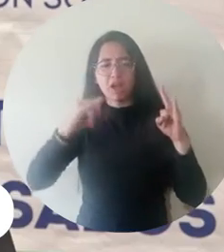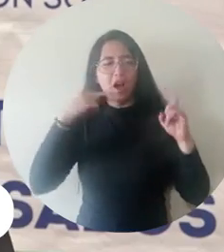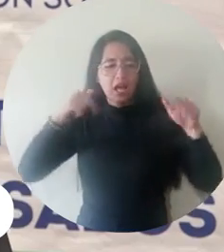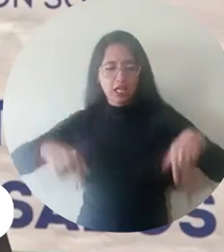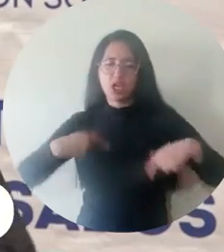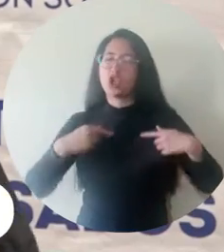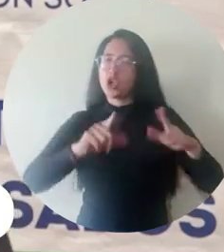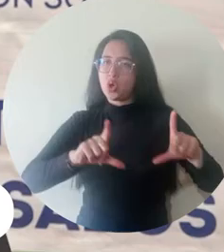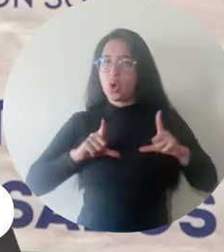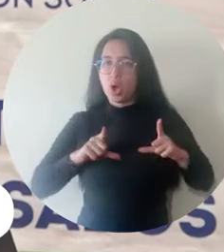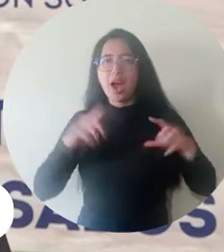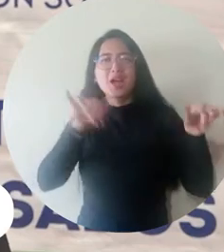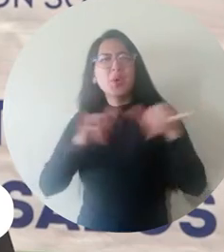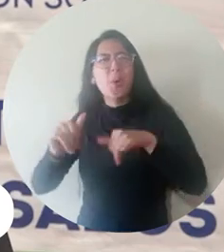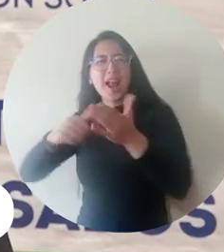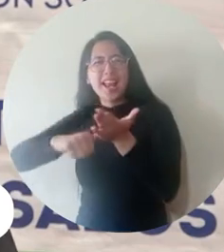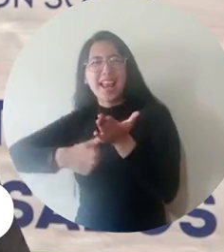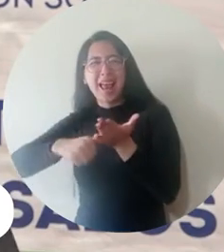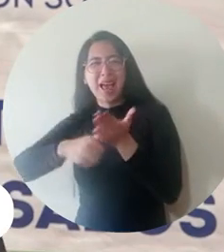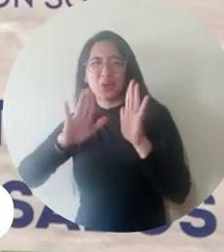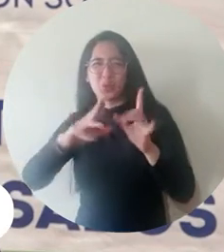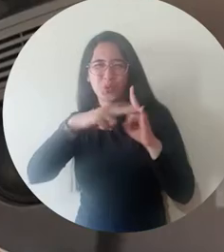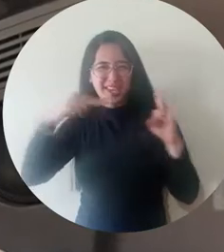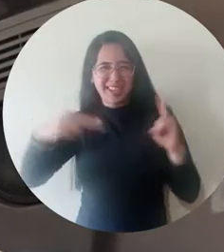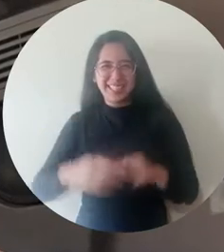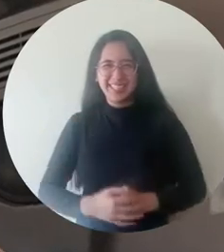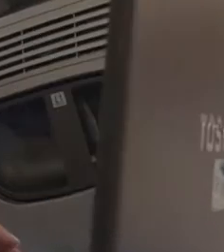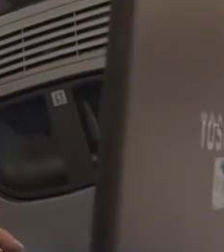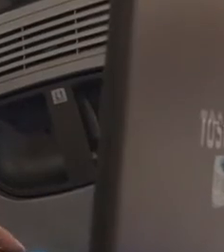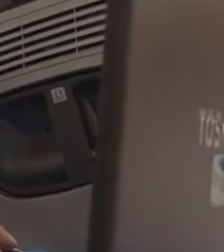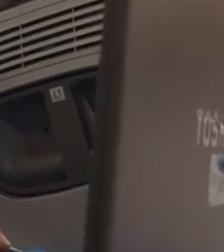Esa es como si fuera la cédula en la universidad